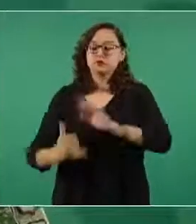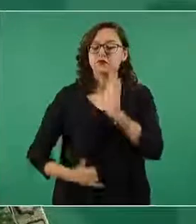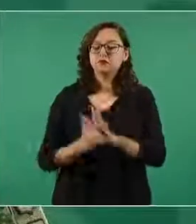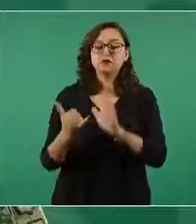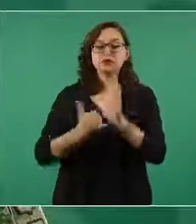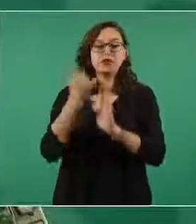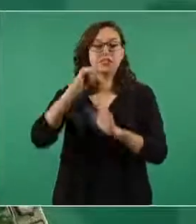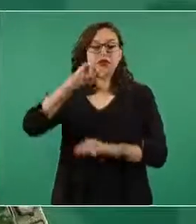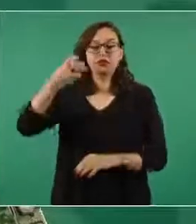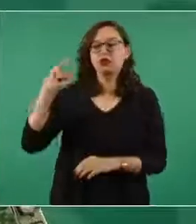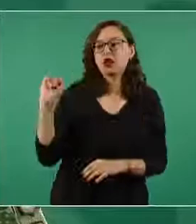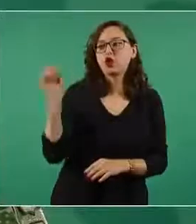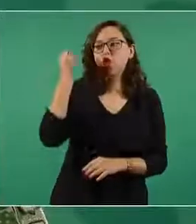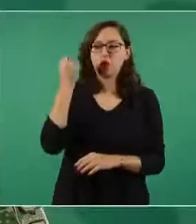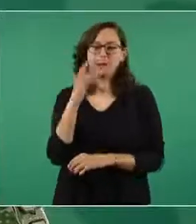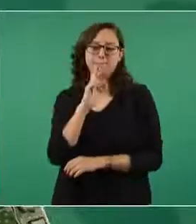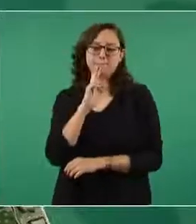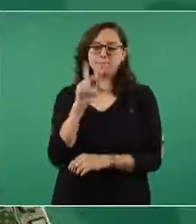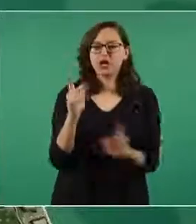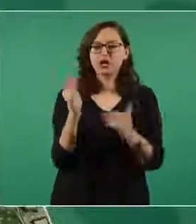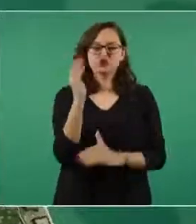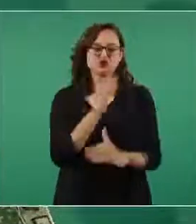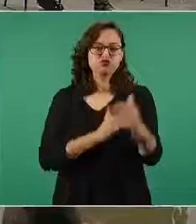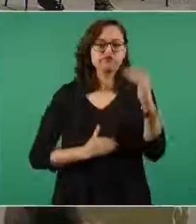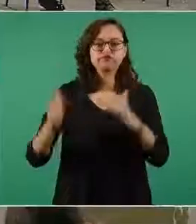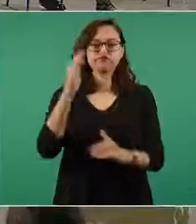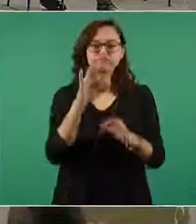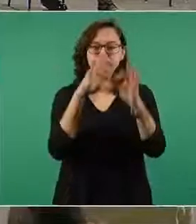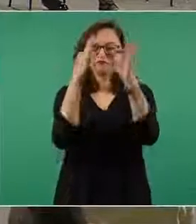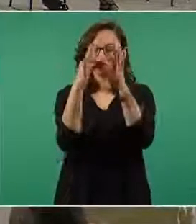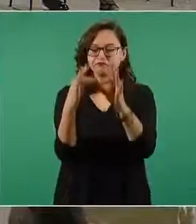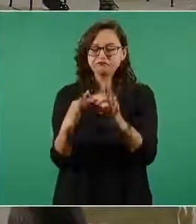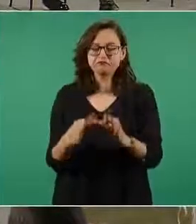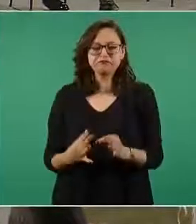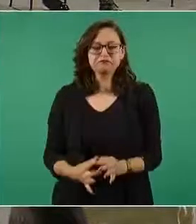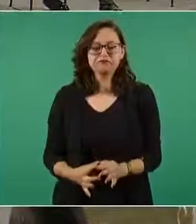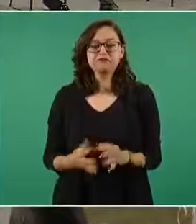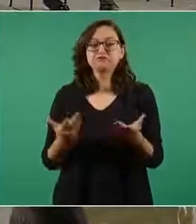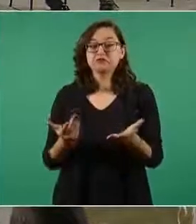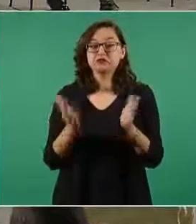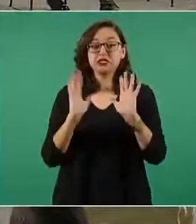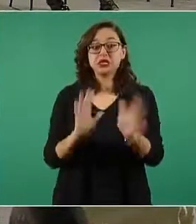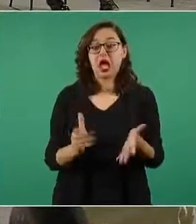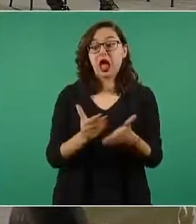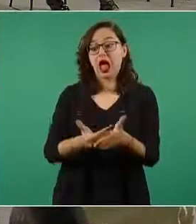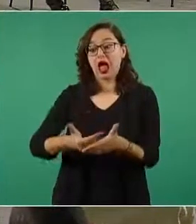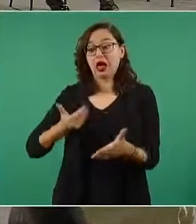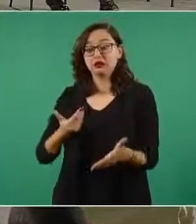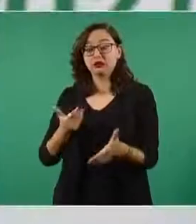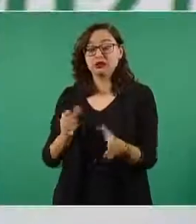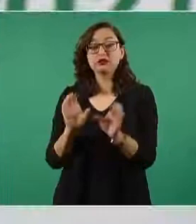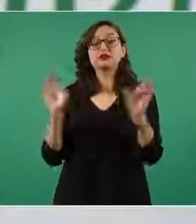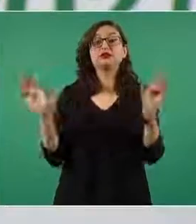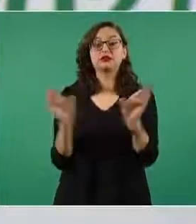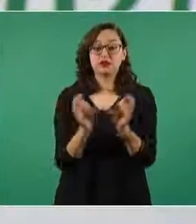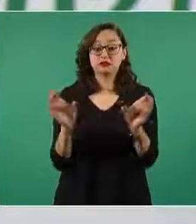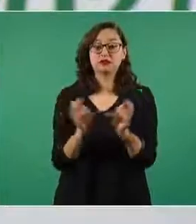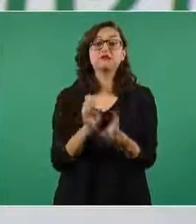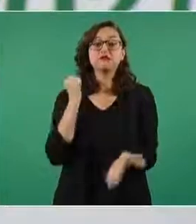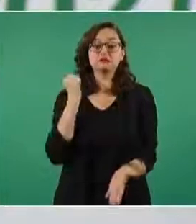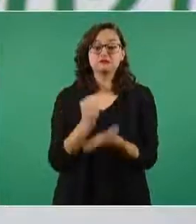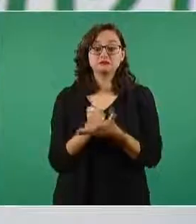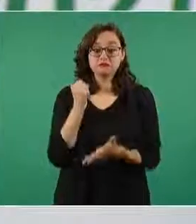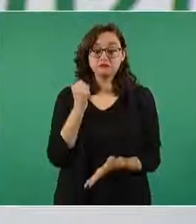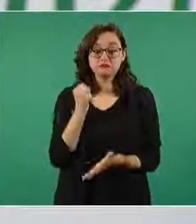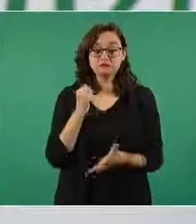con un plan maestro funcional y que ha sido precertificado el aeropuerto funcionará correctamente